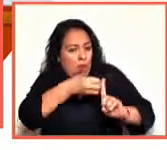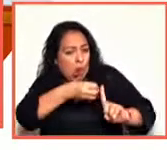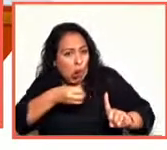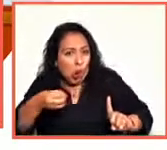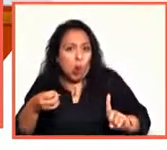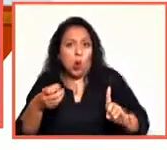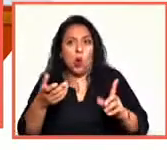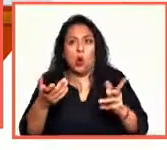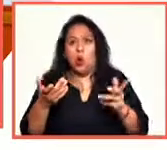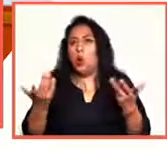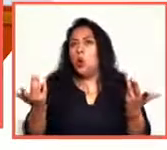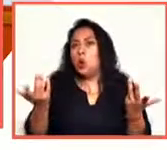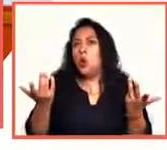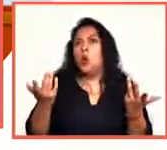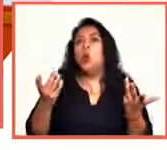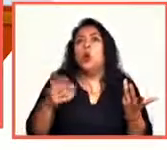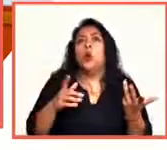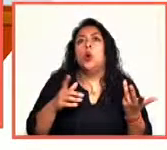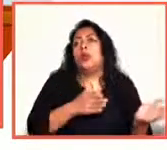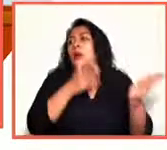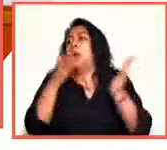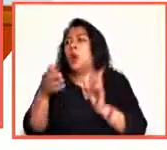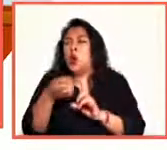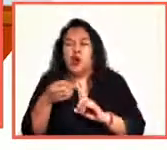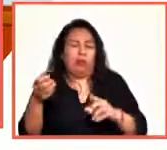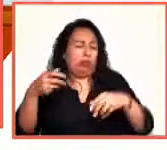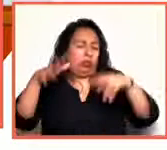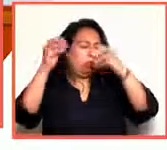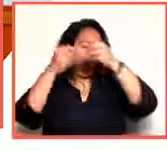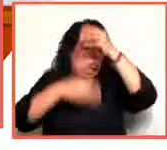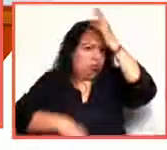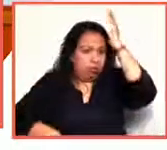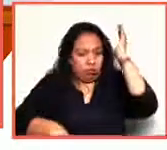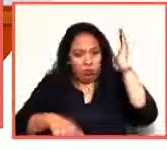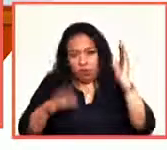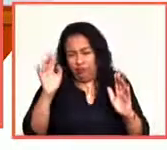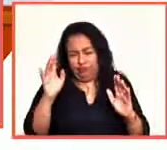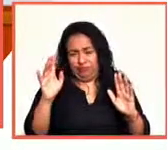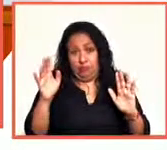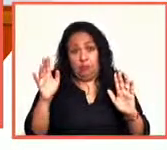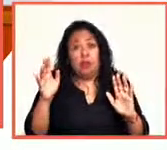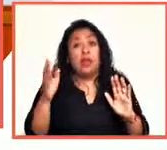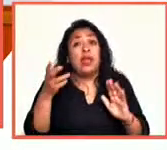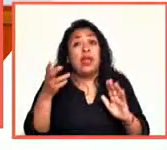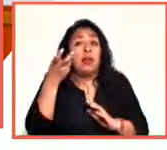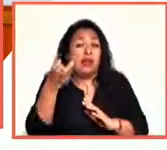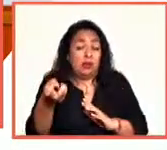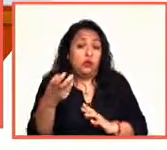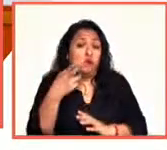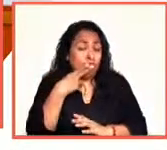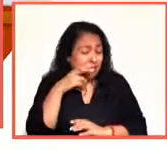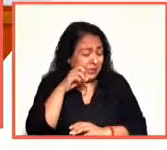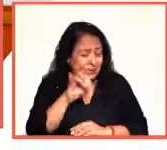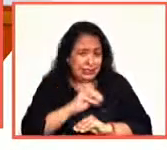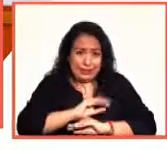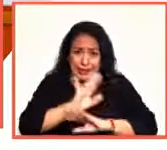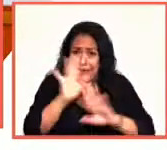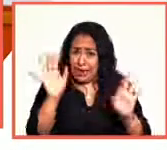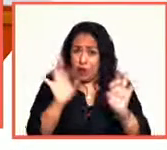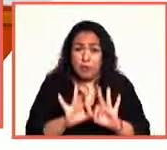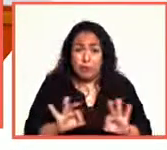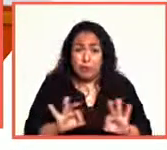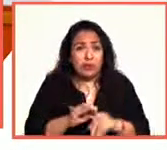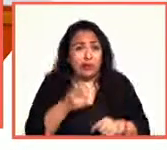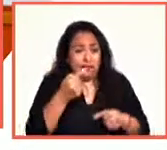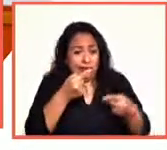de la postestructura y de no sé cuánta cosa y de la deconstrucción, pero siguen siendo muy útiles, ¿sí? Todas esas figuras,